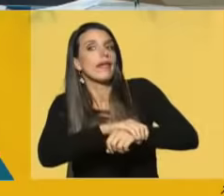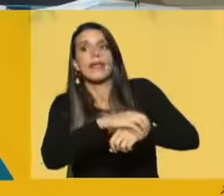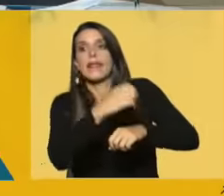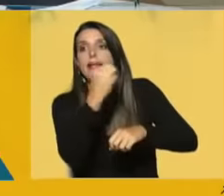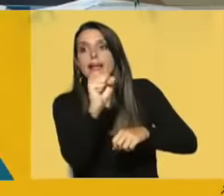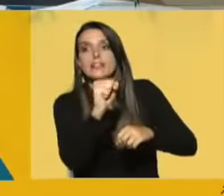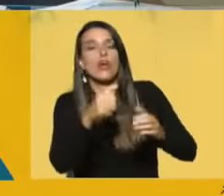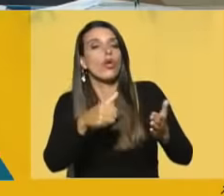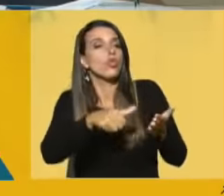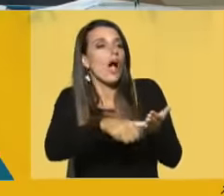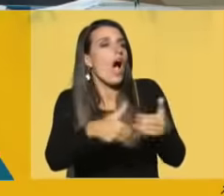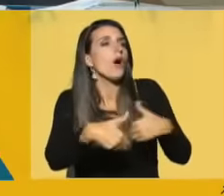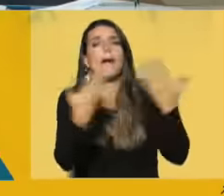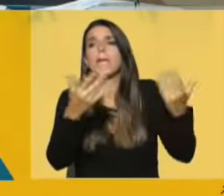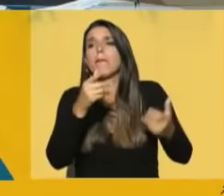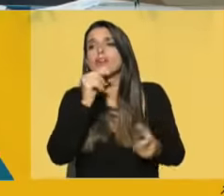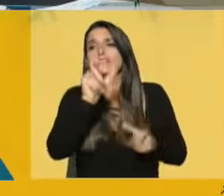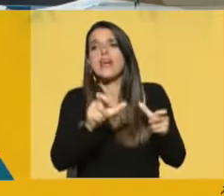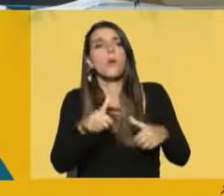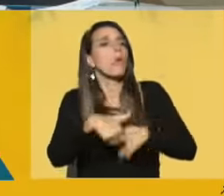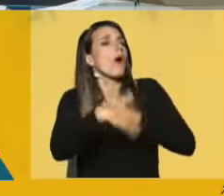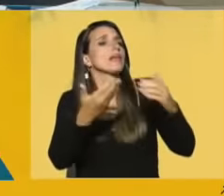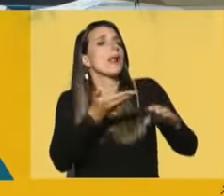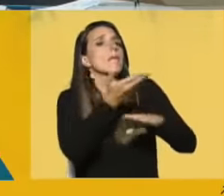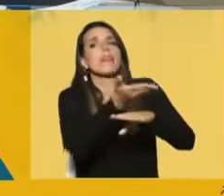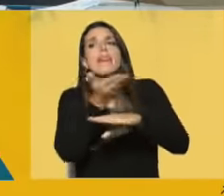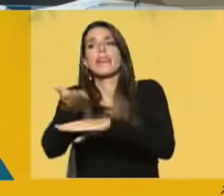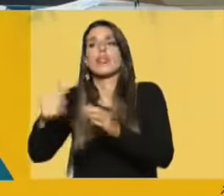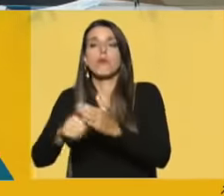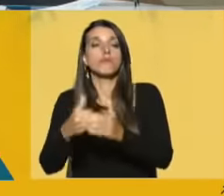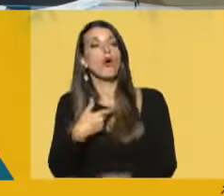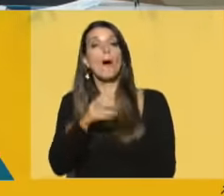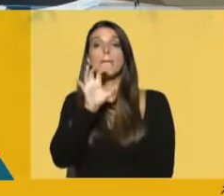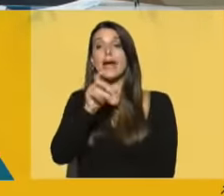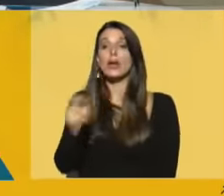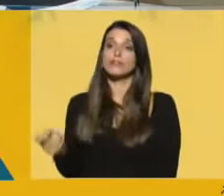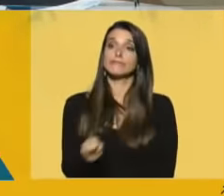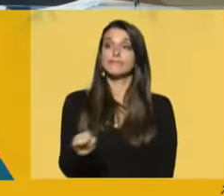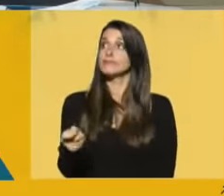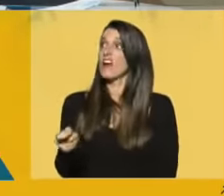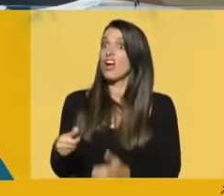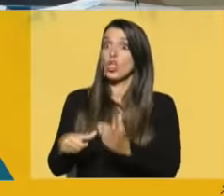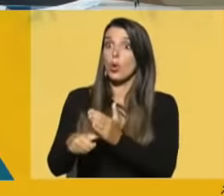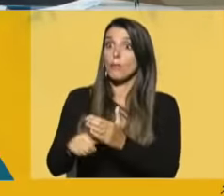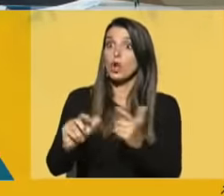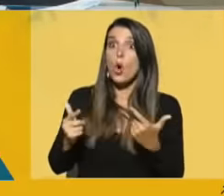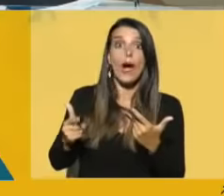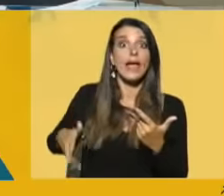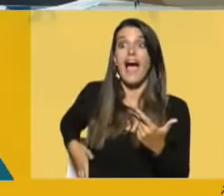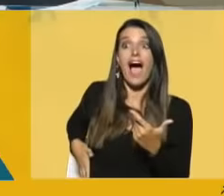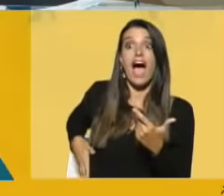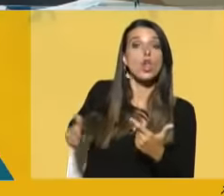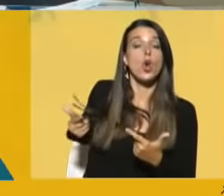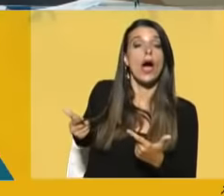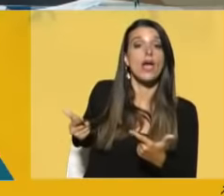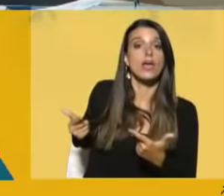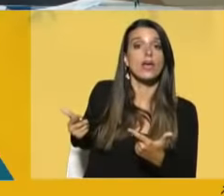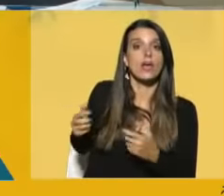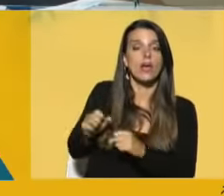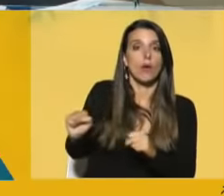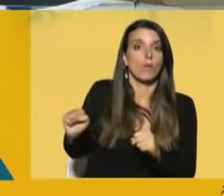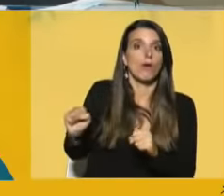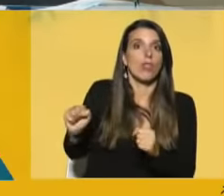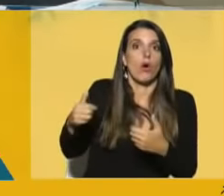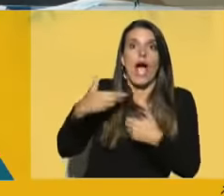y ahora la policía puede salir a pedir la documentación? Salgo a pasear mi perro, me piden la documentación, no la tengo. Y podría tener una